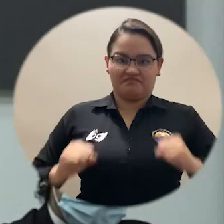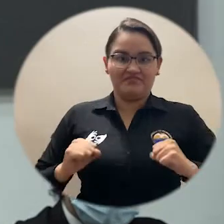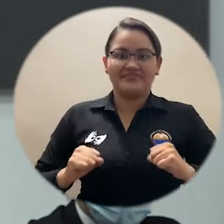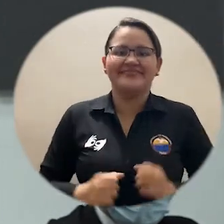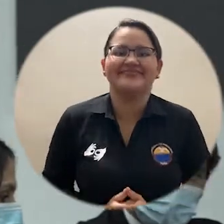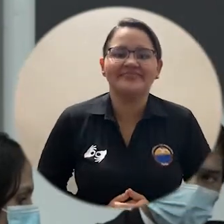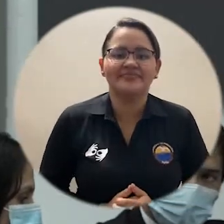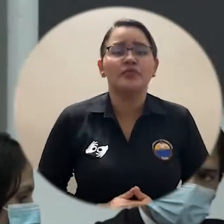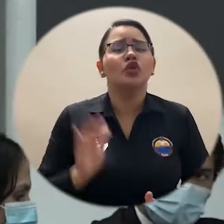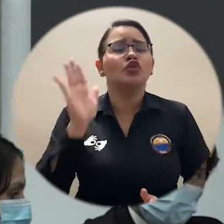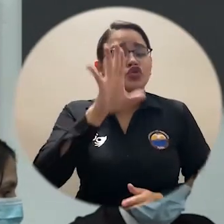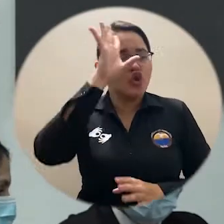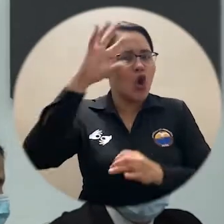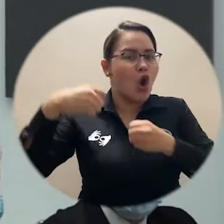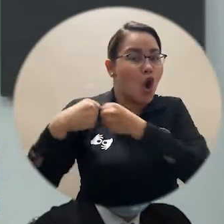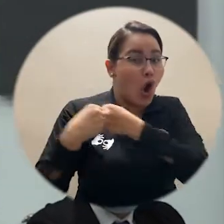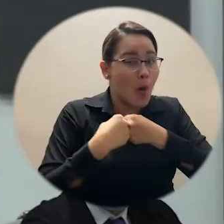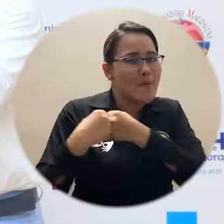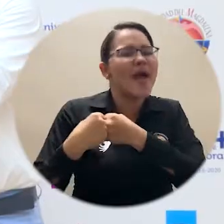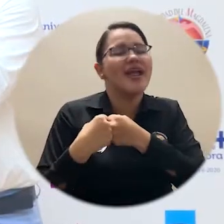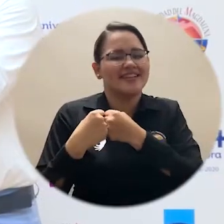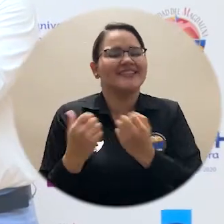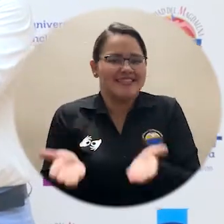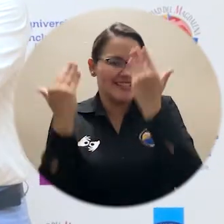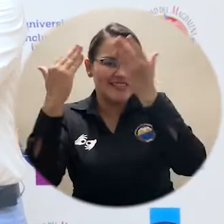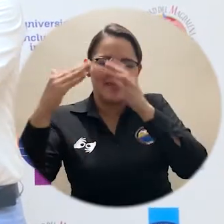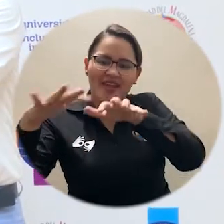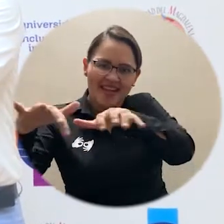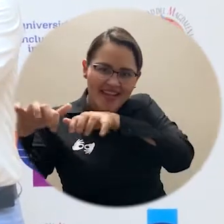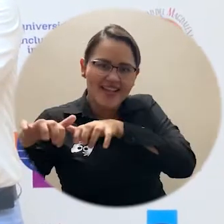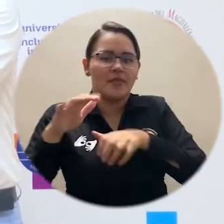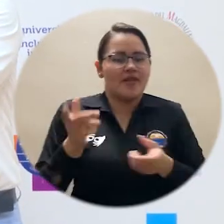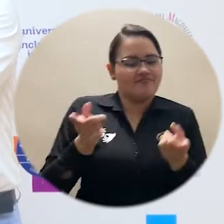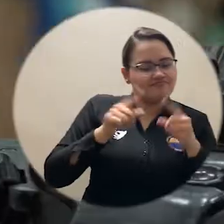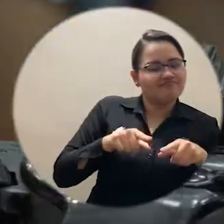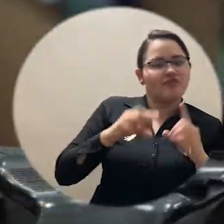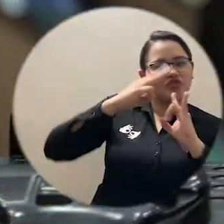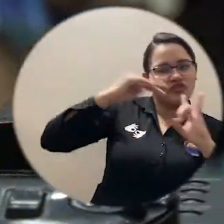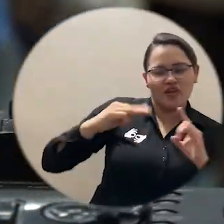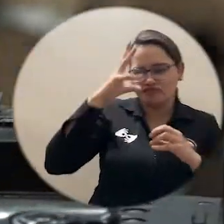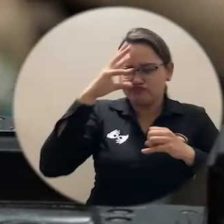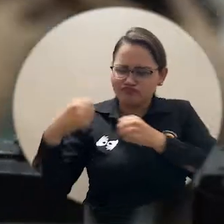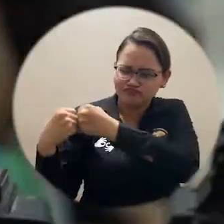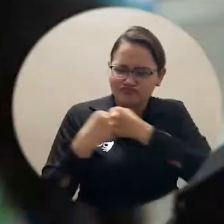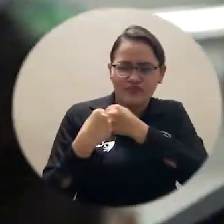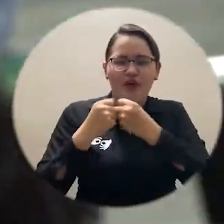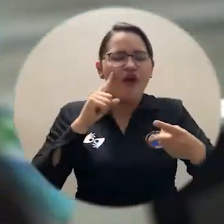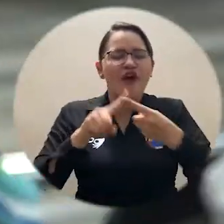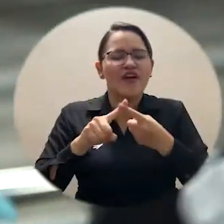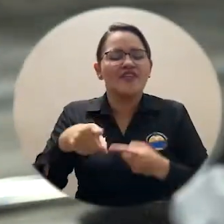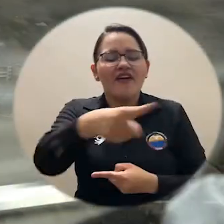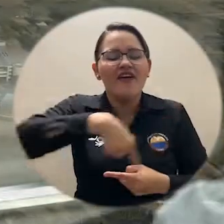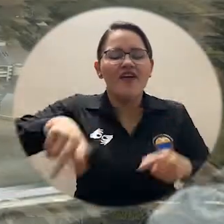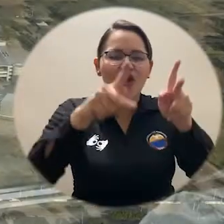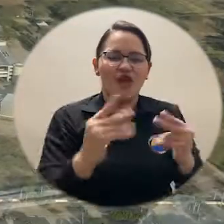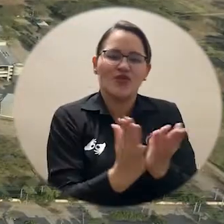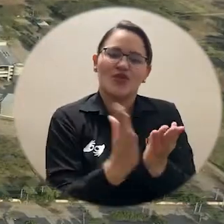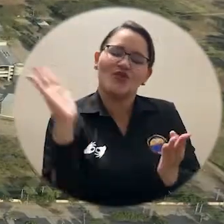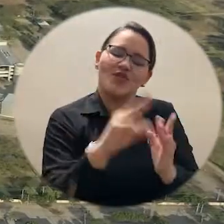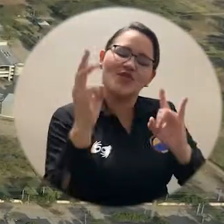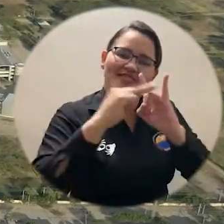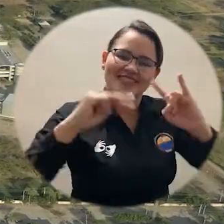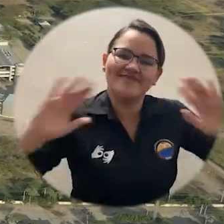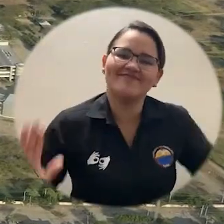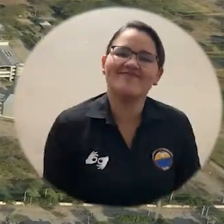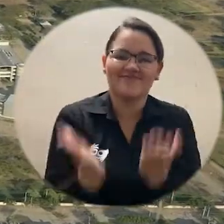convenio es una muestra clara de disposición de las dos instituciones para trabajar en equipo en beneficio de los estudiantes del alma mater y del